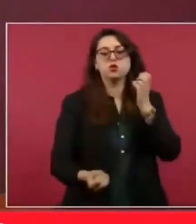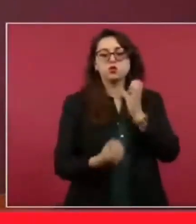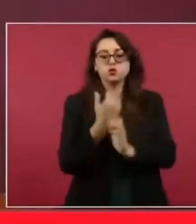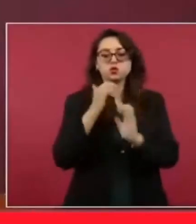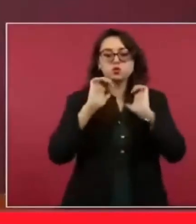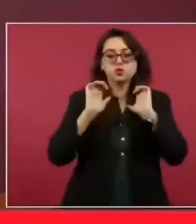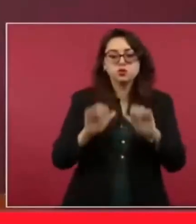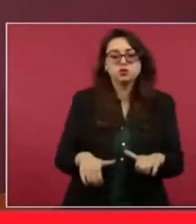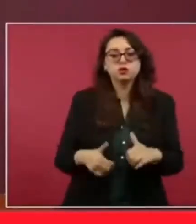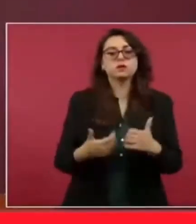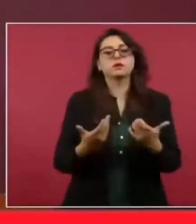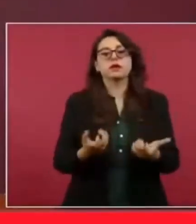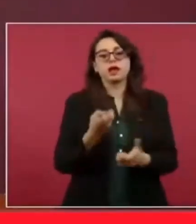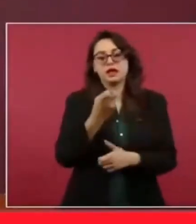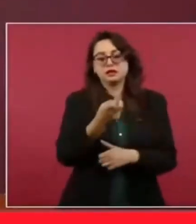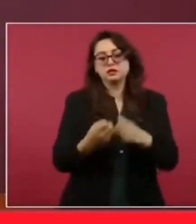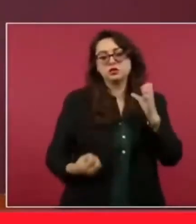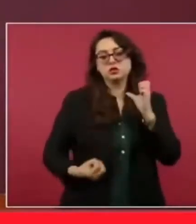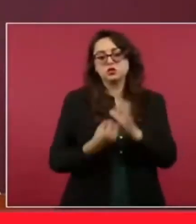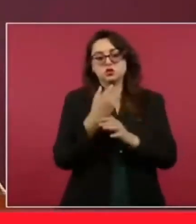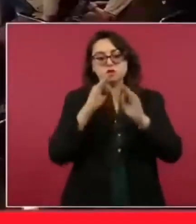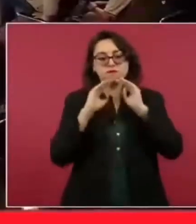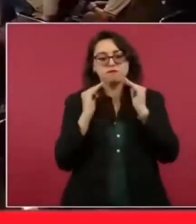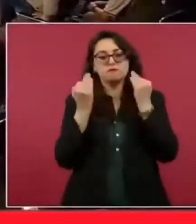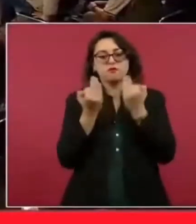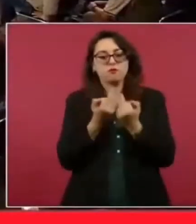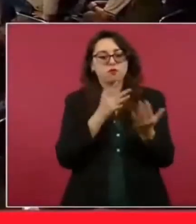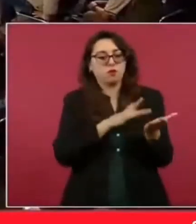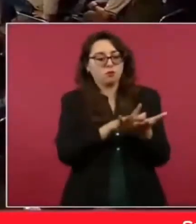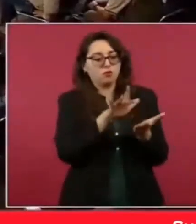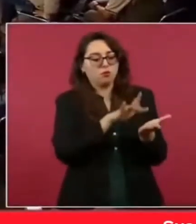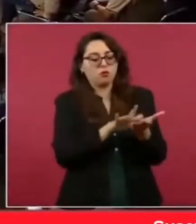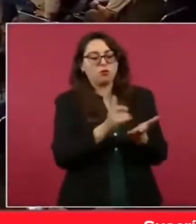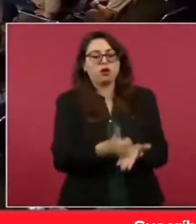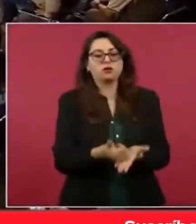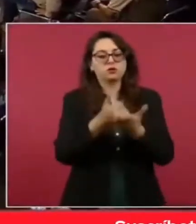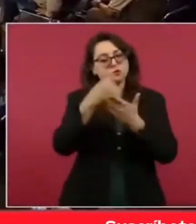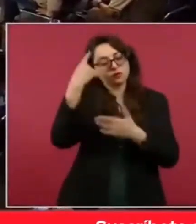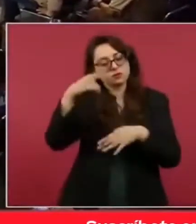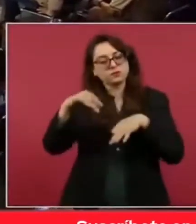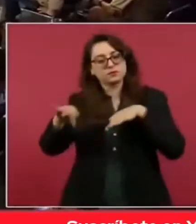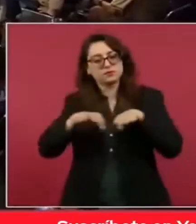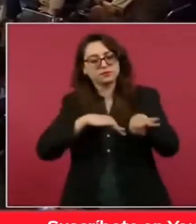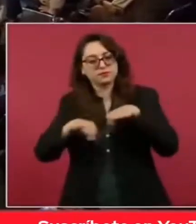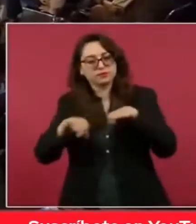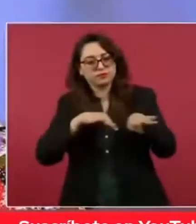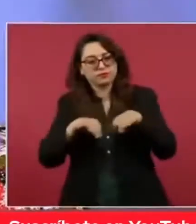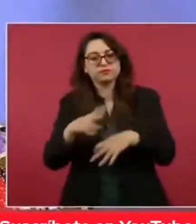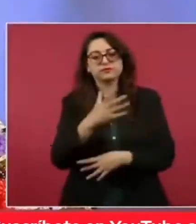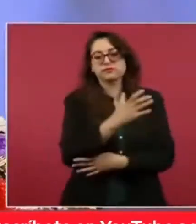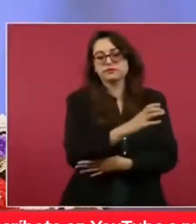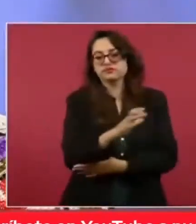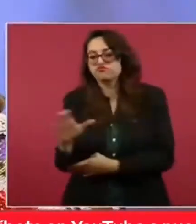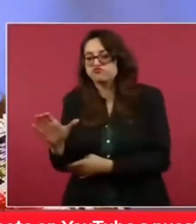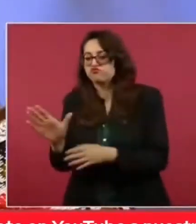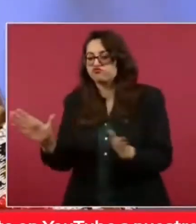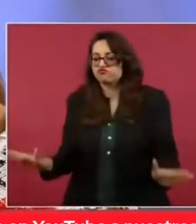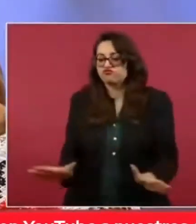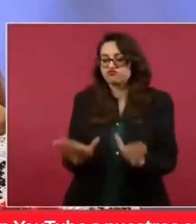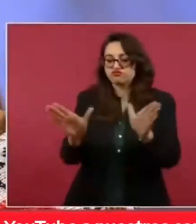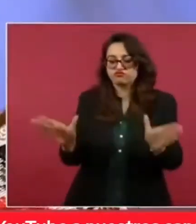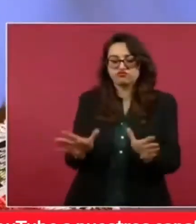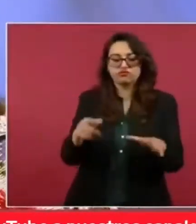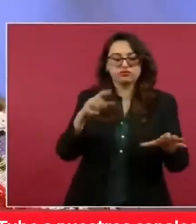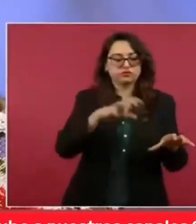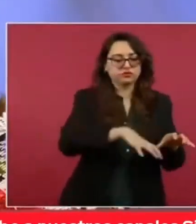social. Este nuevo modelo de apoyo a las cooperativas nos permitirá trabajar intensamente en el desarrollo de las zonas rurales, fortalecer las economías